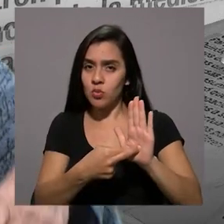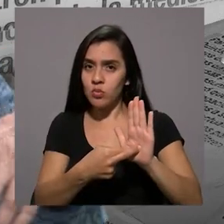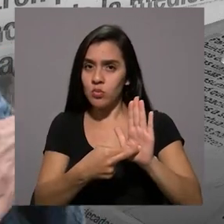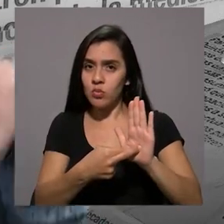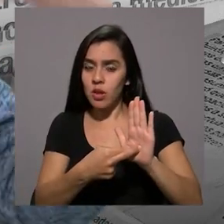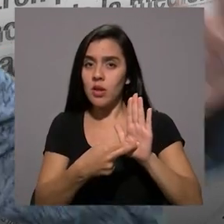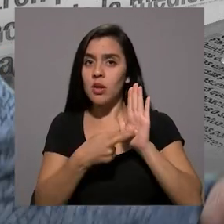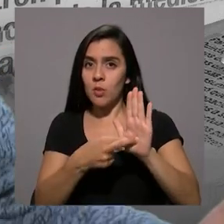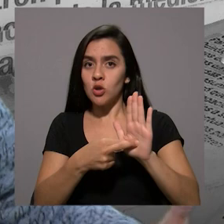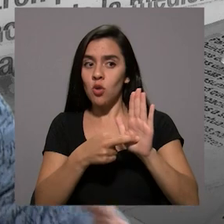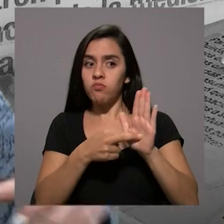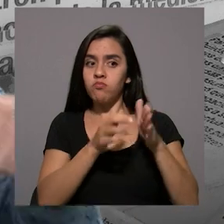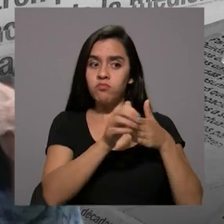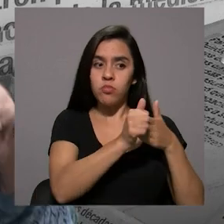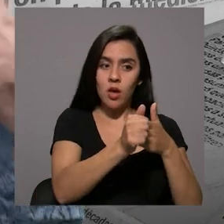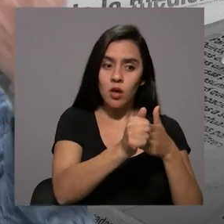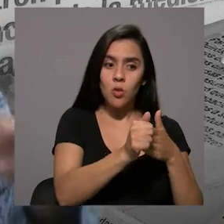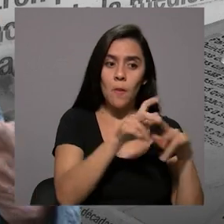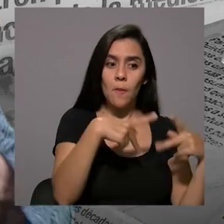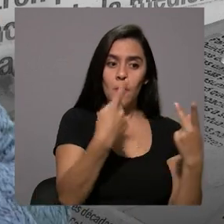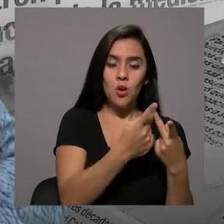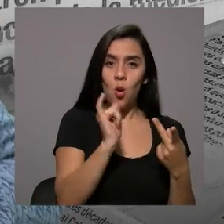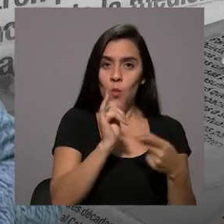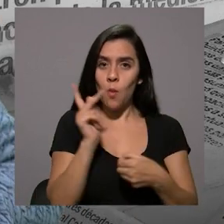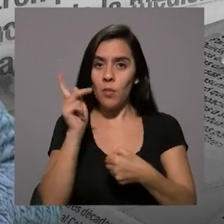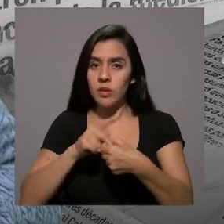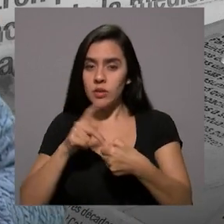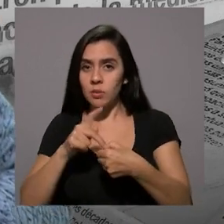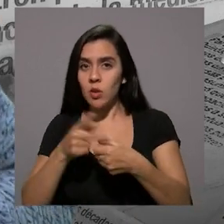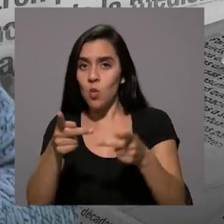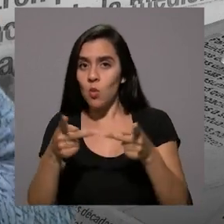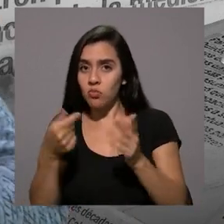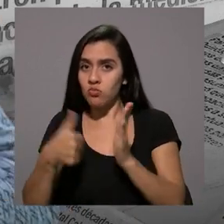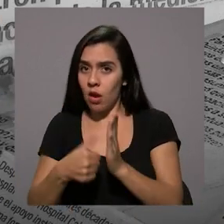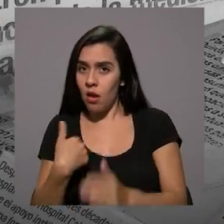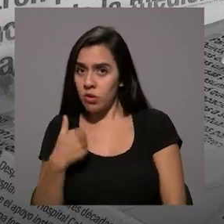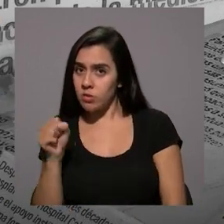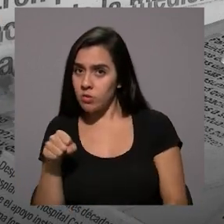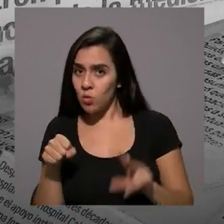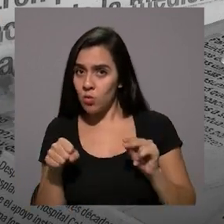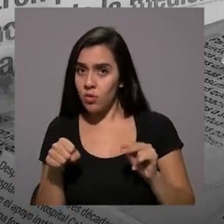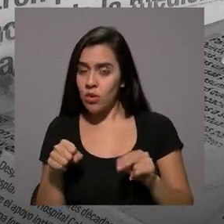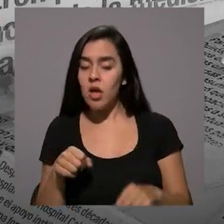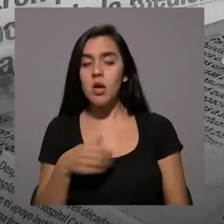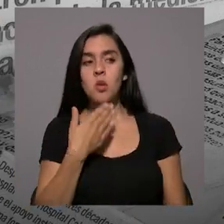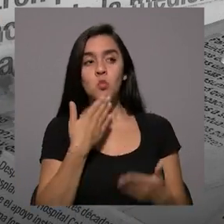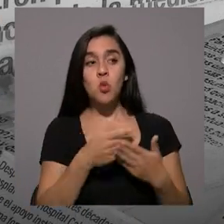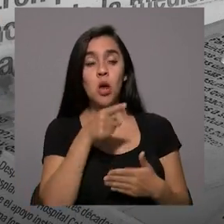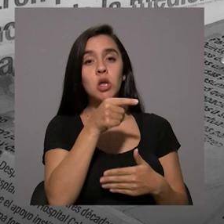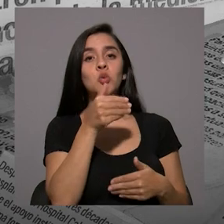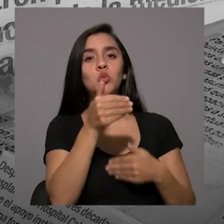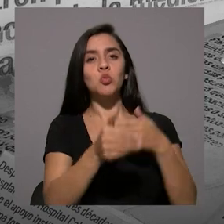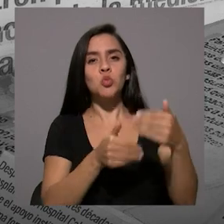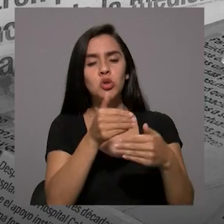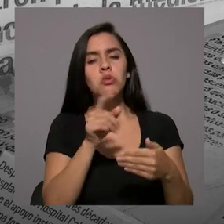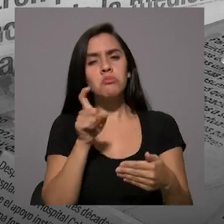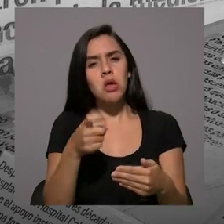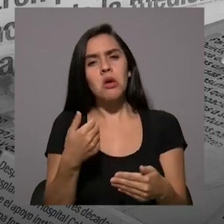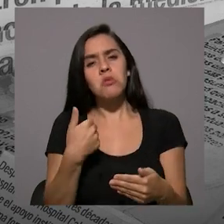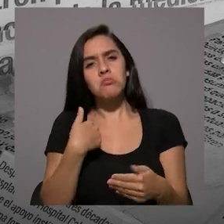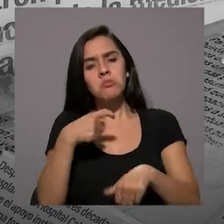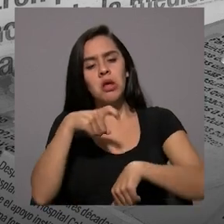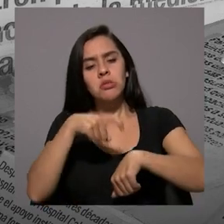dirigiendo partidos como participando en puestos de elección? Bueno, estos procesos llevan su tiempo